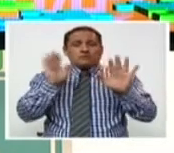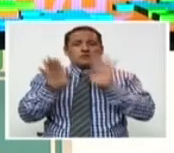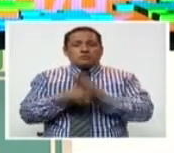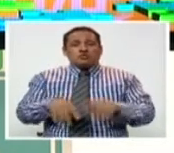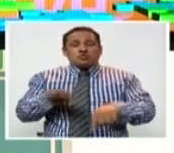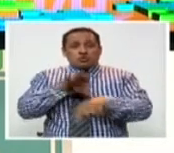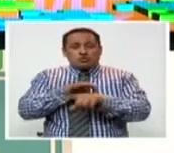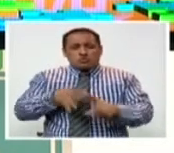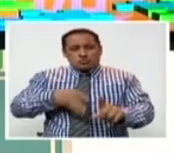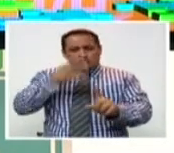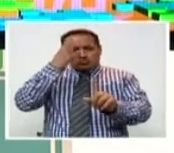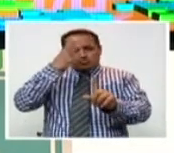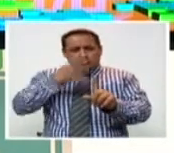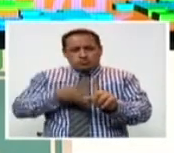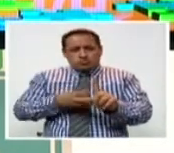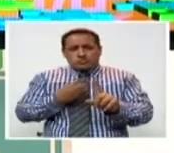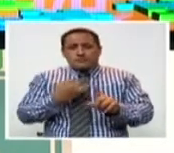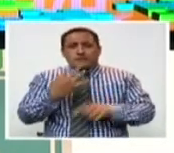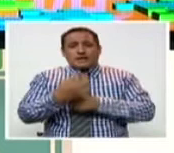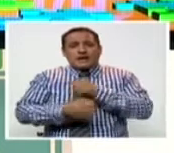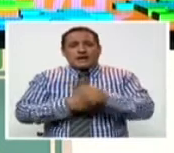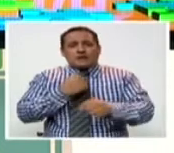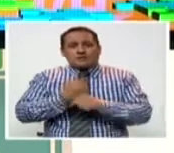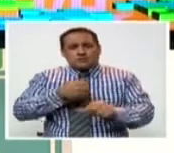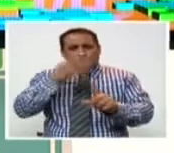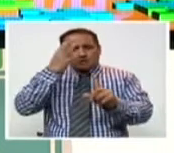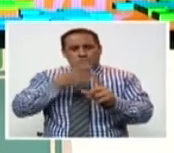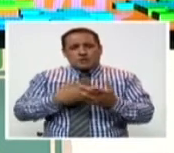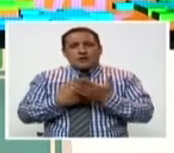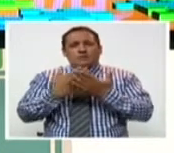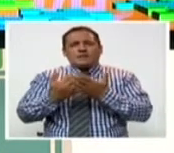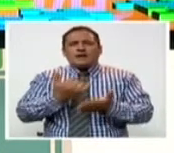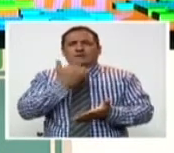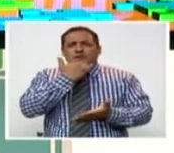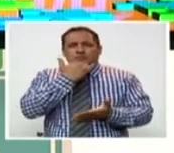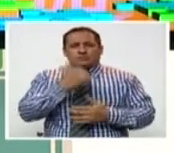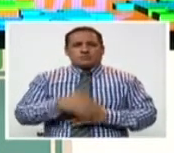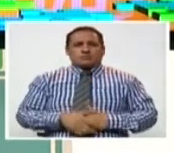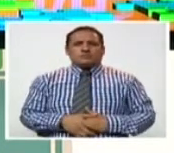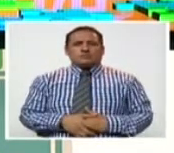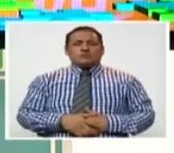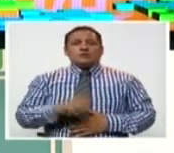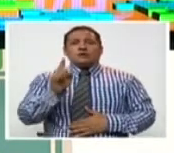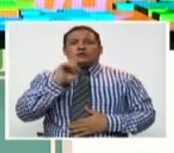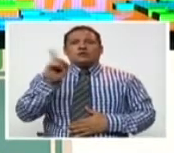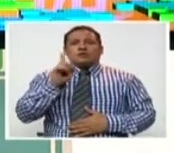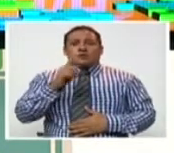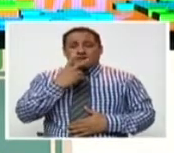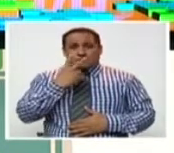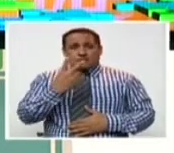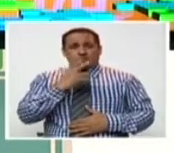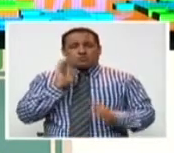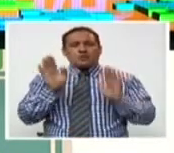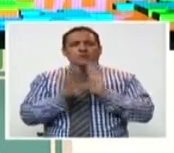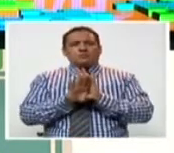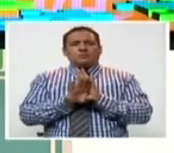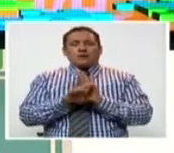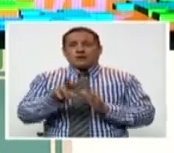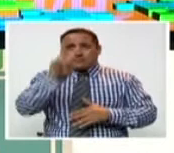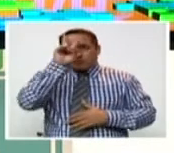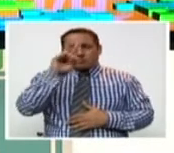la evaluación en los primeros años de vida donde se detectan los casos. Y no es tan infrecuente.